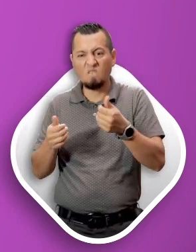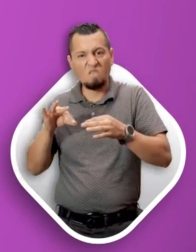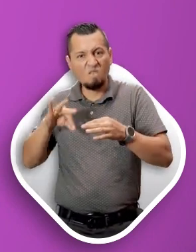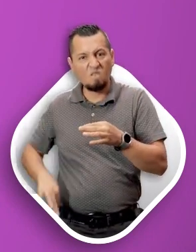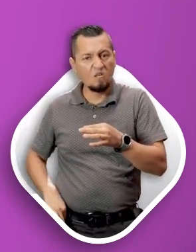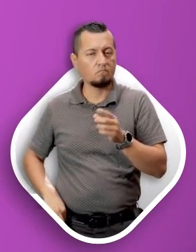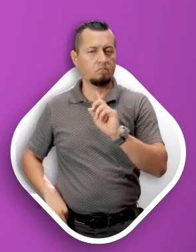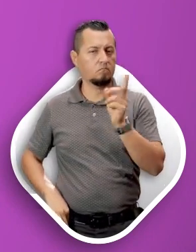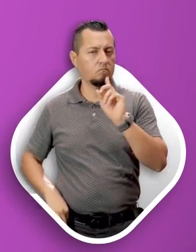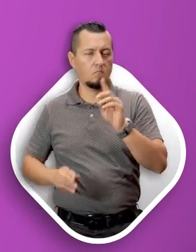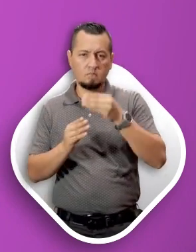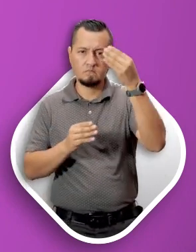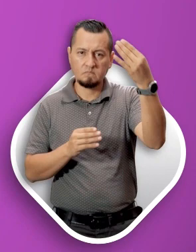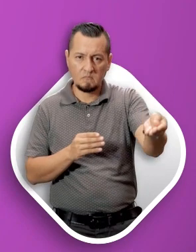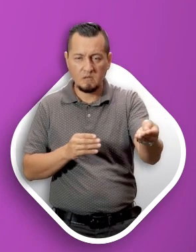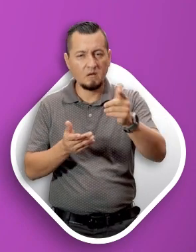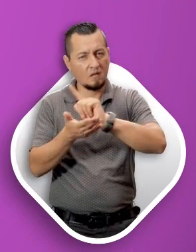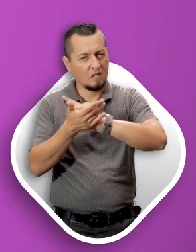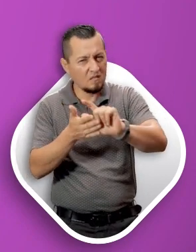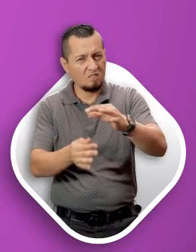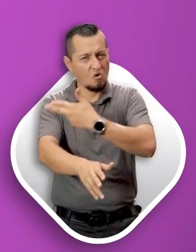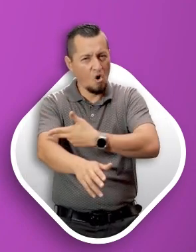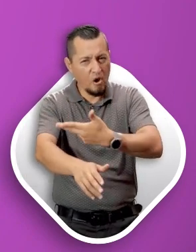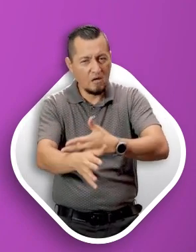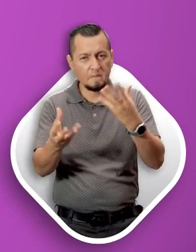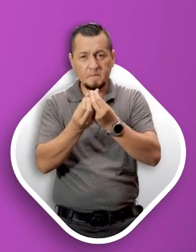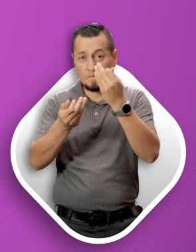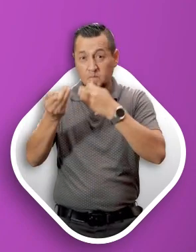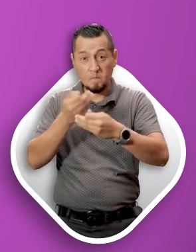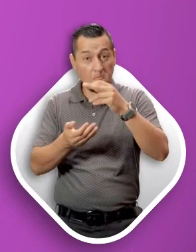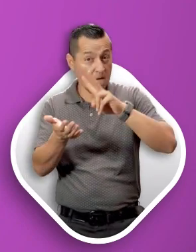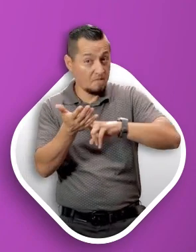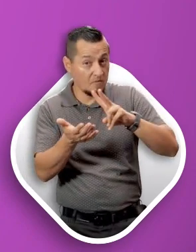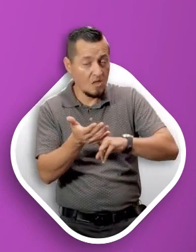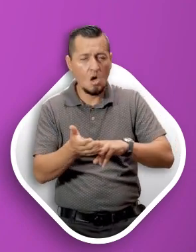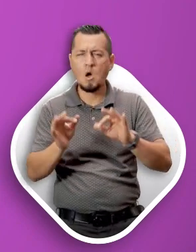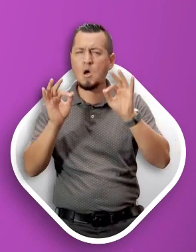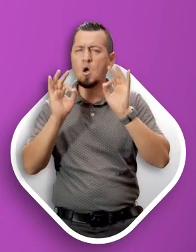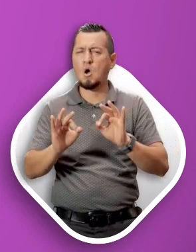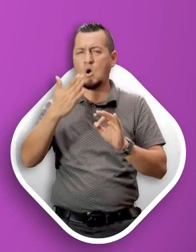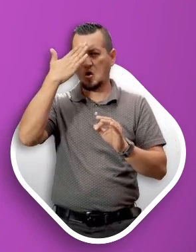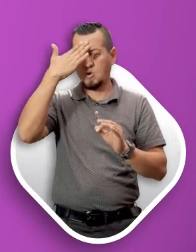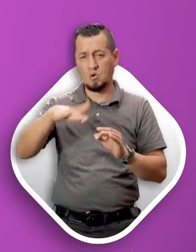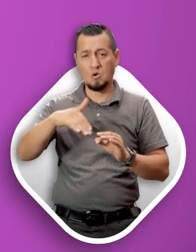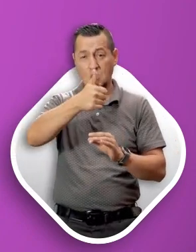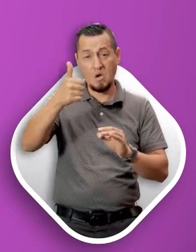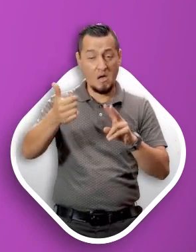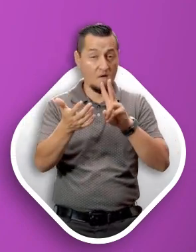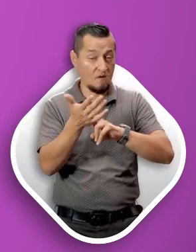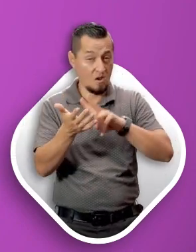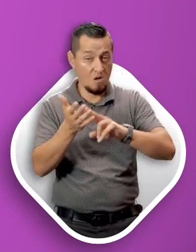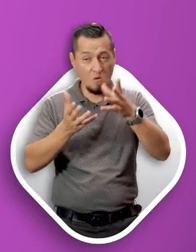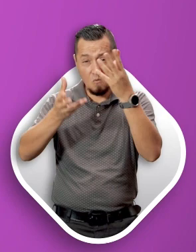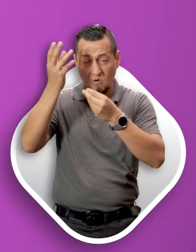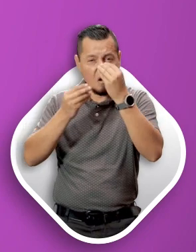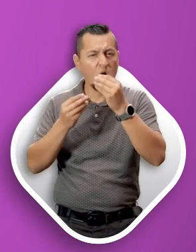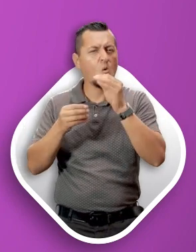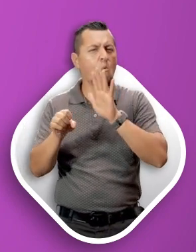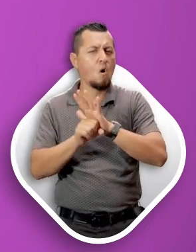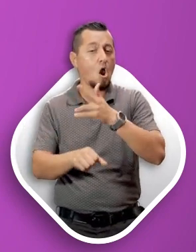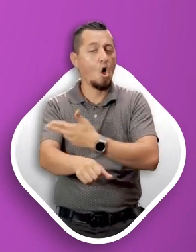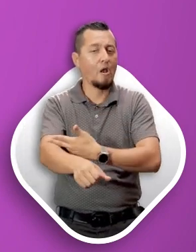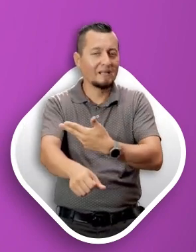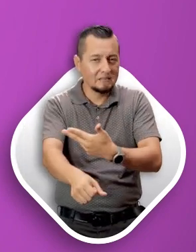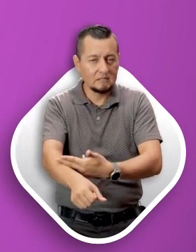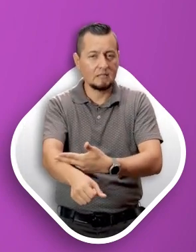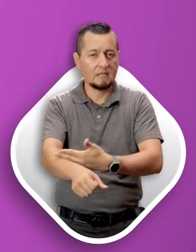estuviera viendo. Recuerda poner en práctica la integridad y actuar con los valores que ya conoces. Los valores que hemos aprendido son